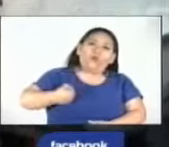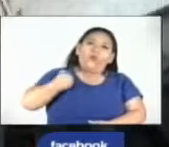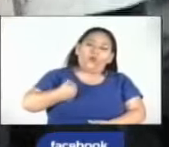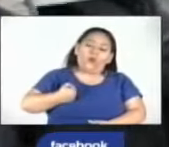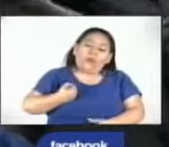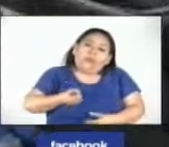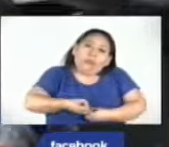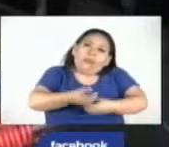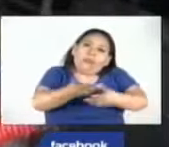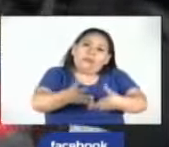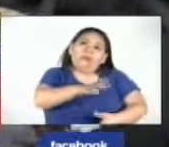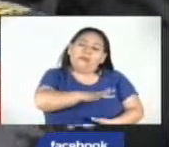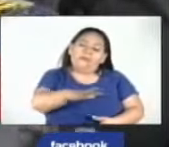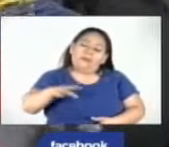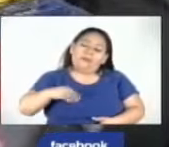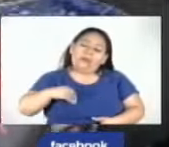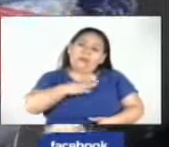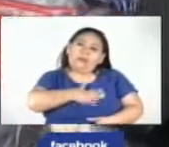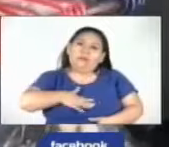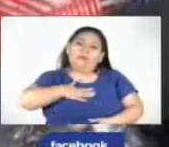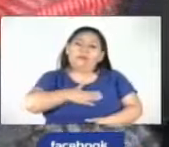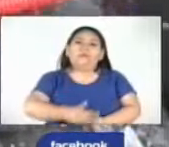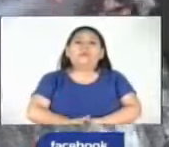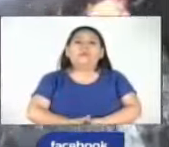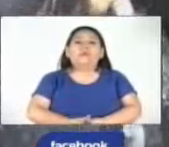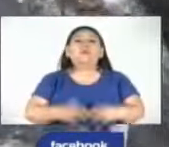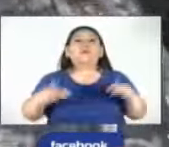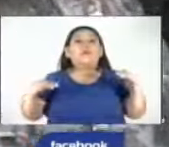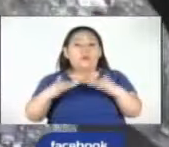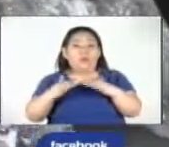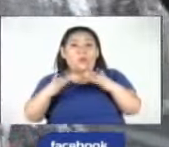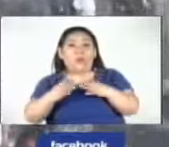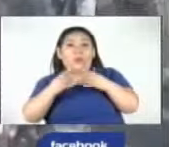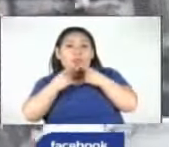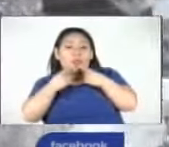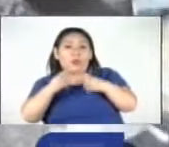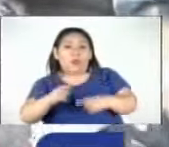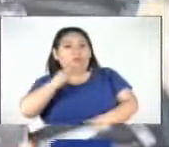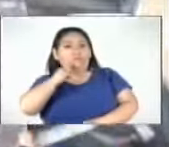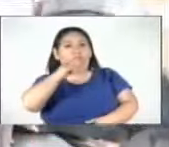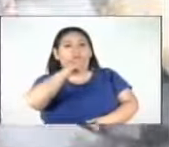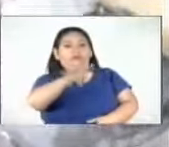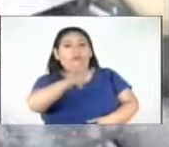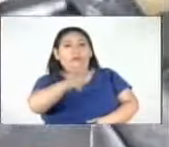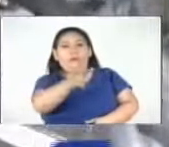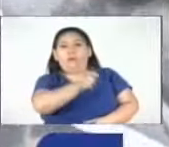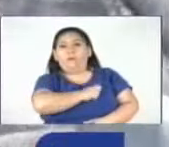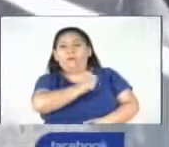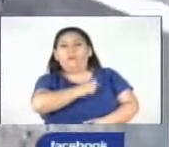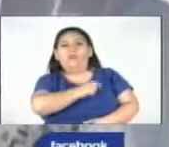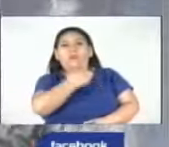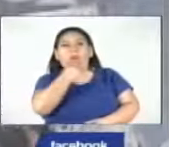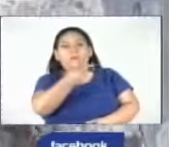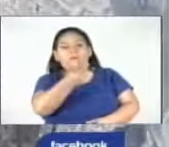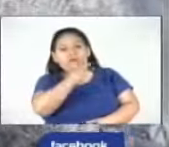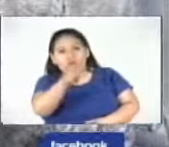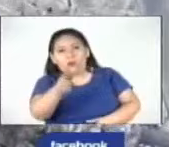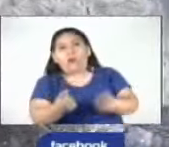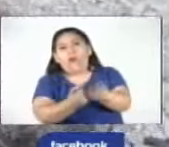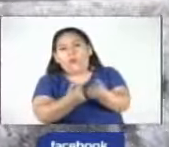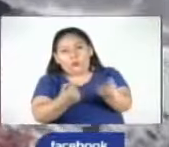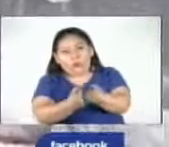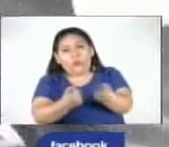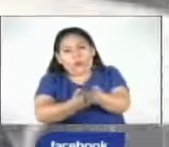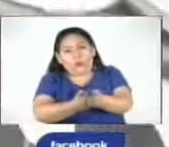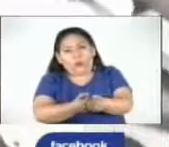manifestando sus condolencias a las familias de las víctimas. También compartió que instruyó a las instancias pertinentes para brindar